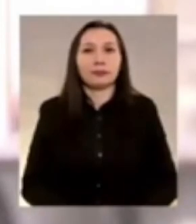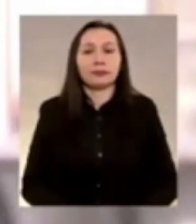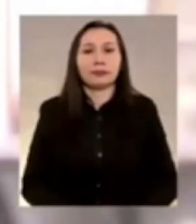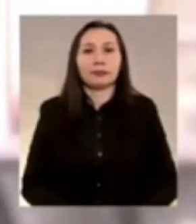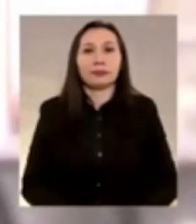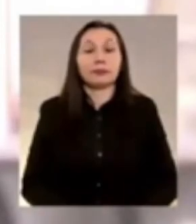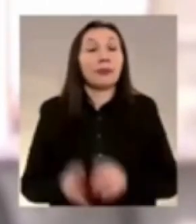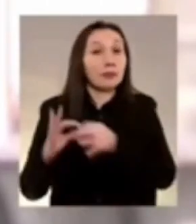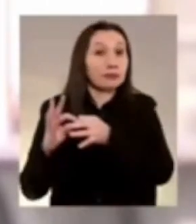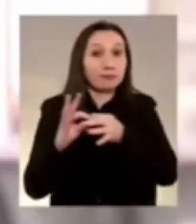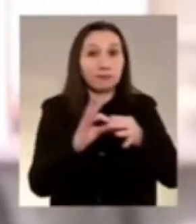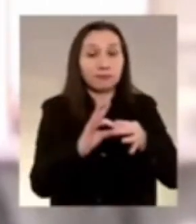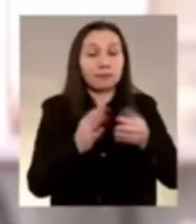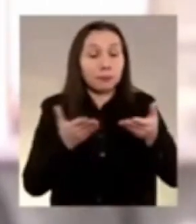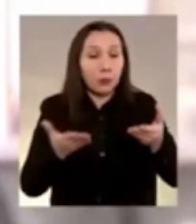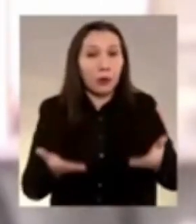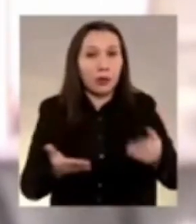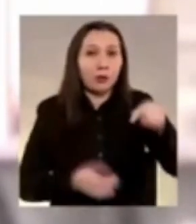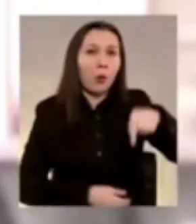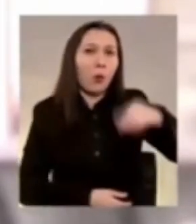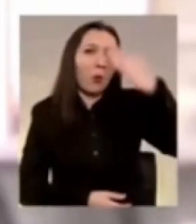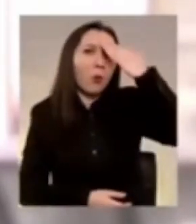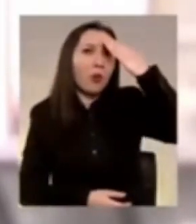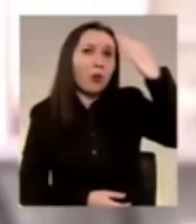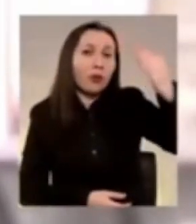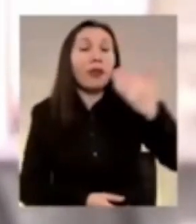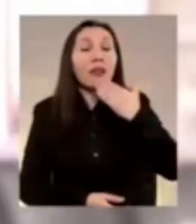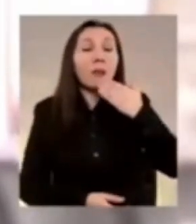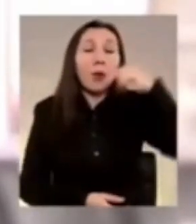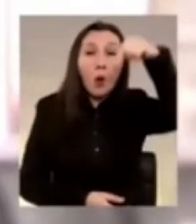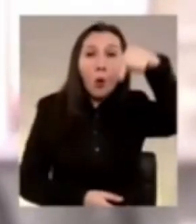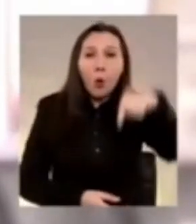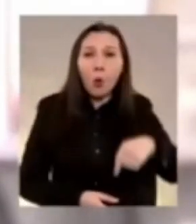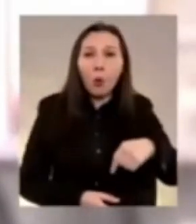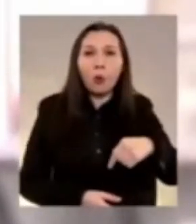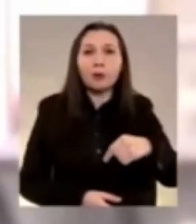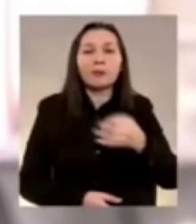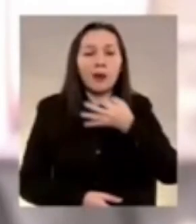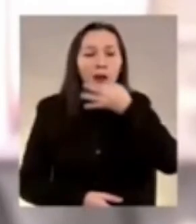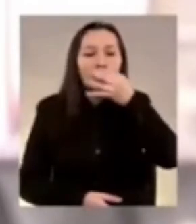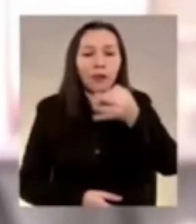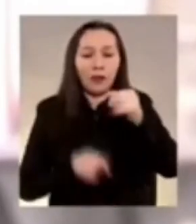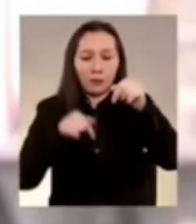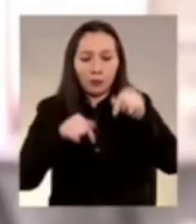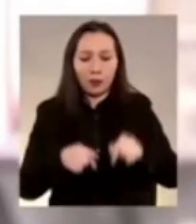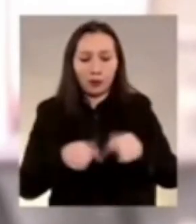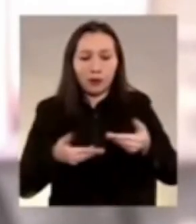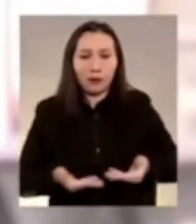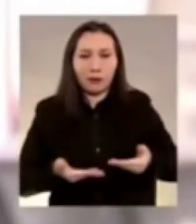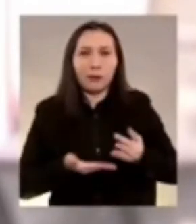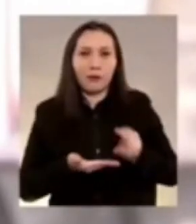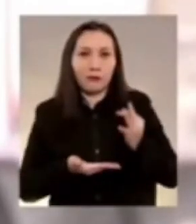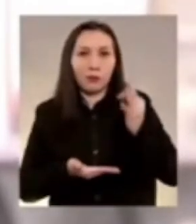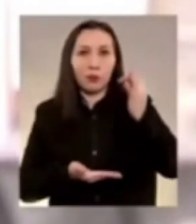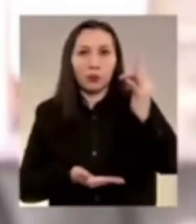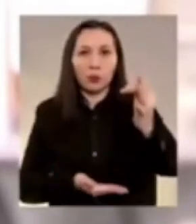Por eso, hoy día es también un día para hablar del presente y del futuro.